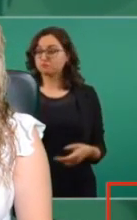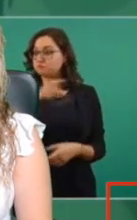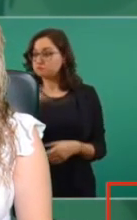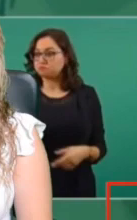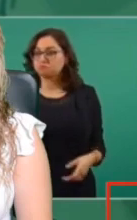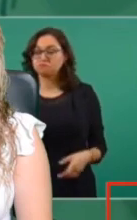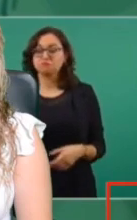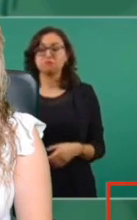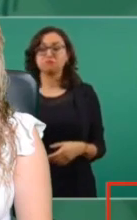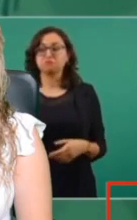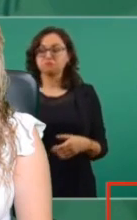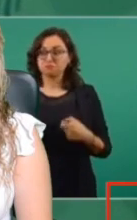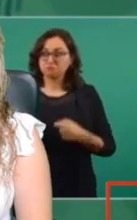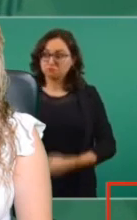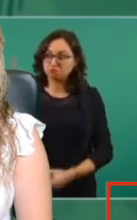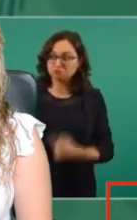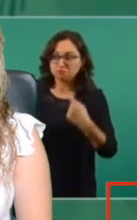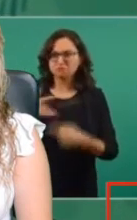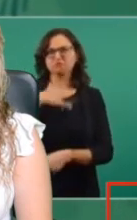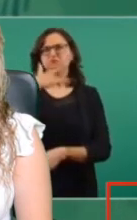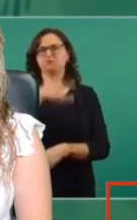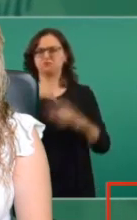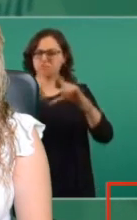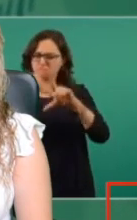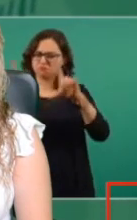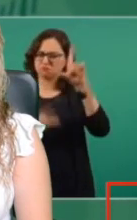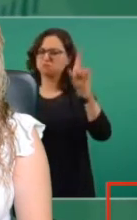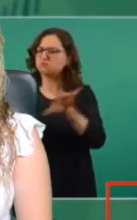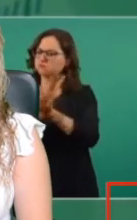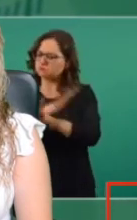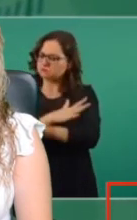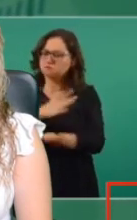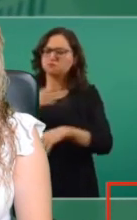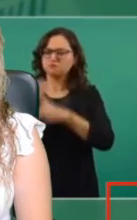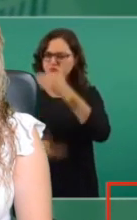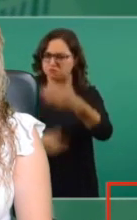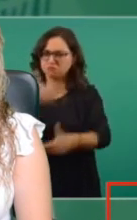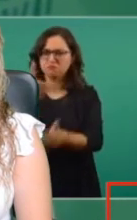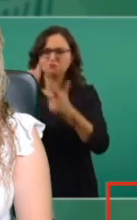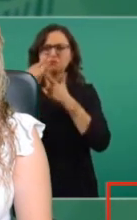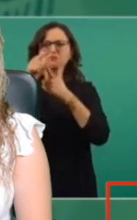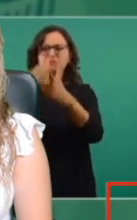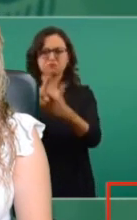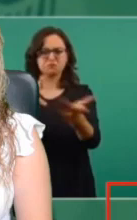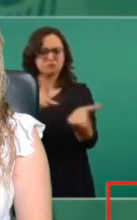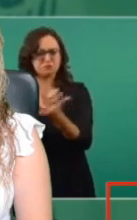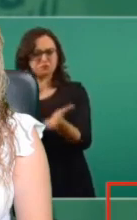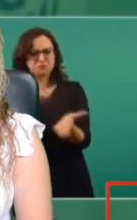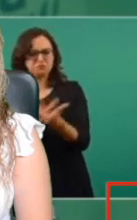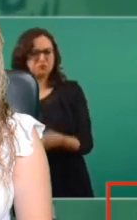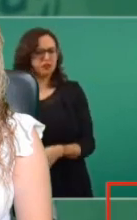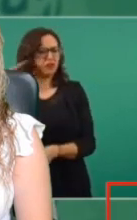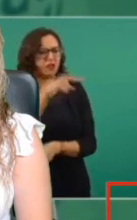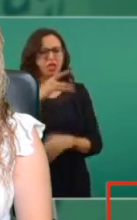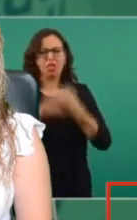la transformación que necesita México, a pesar de la guerra sucia,